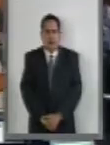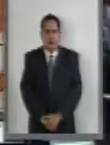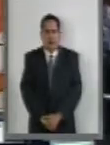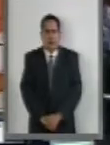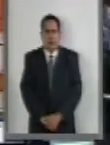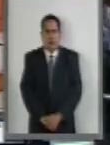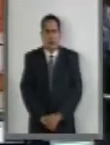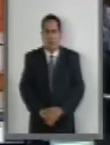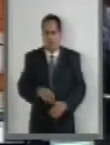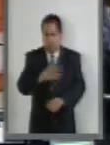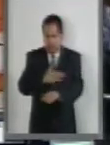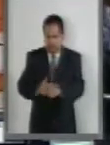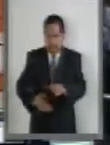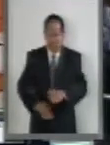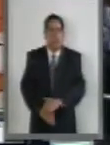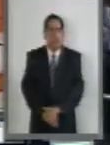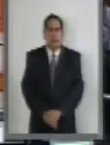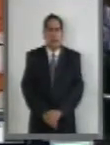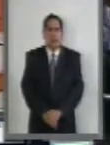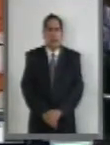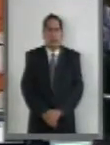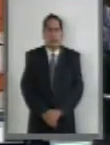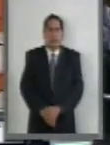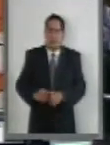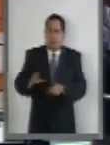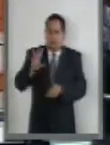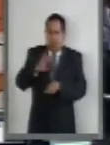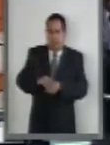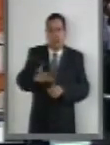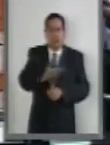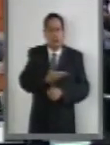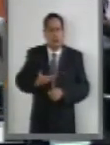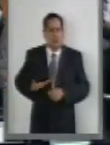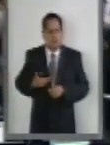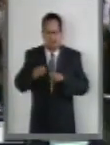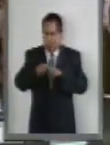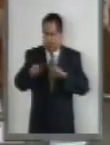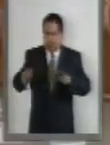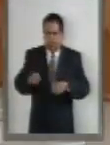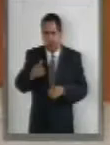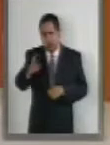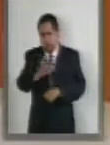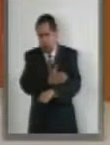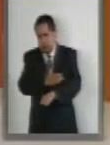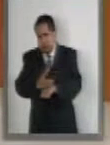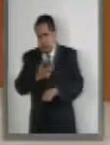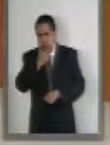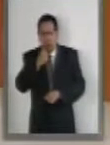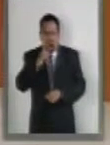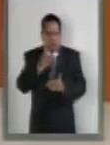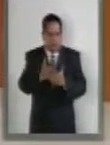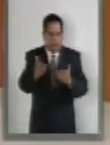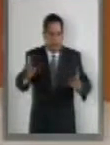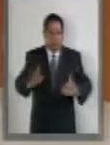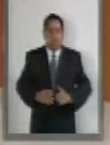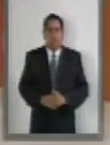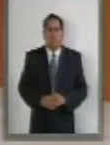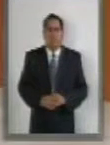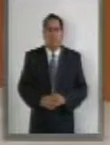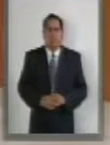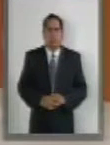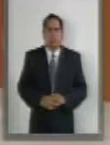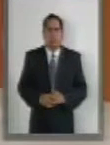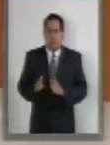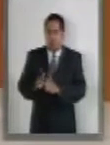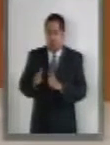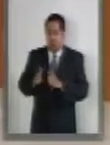Buenas tardes. Buenas tardes, con la venia de la presidencia, compañeras y compañeros, en el Grupo